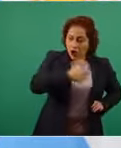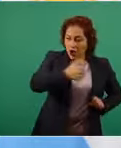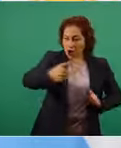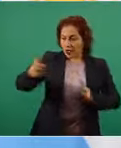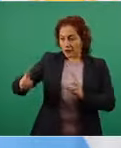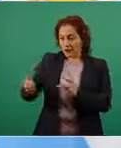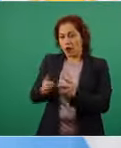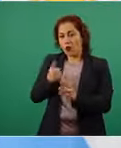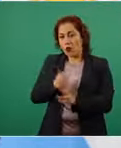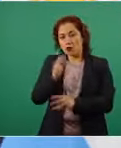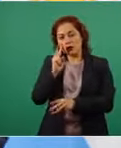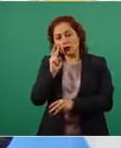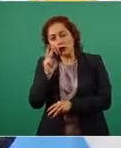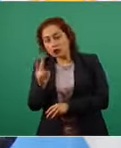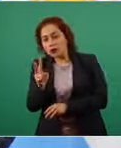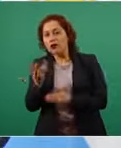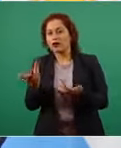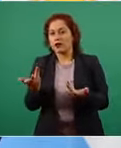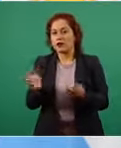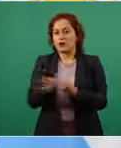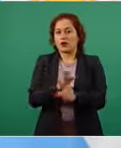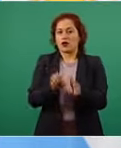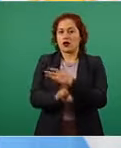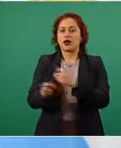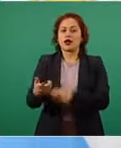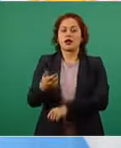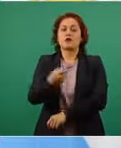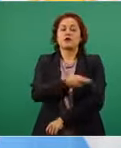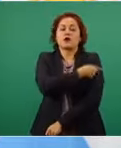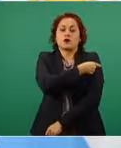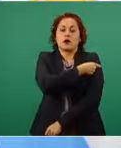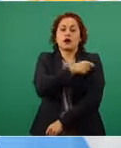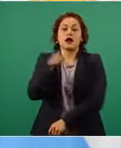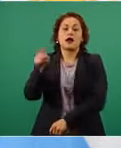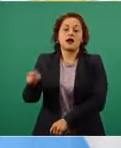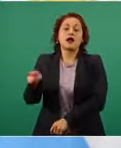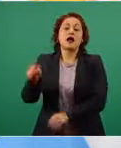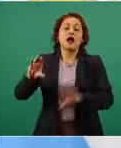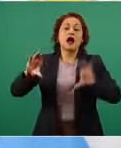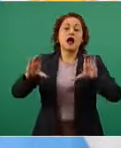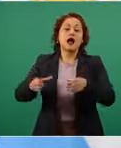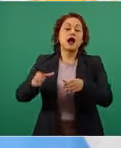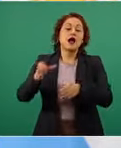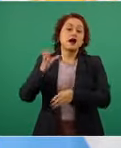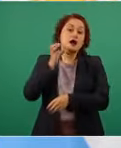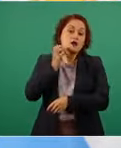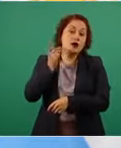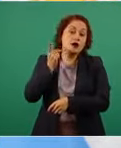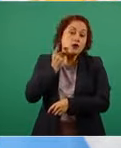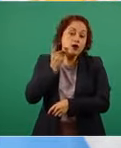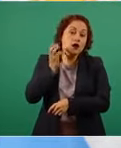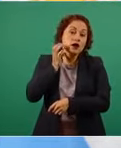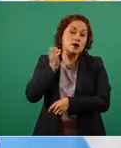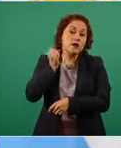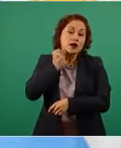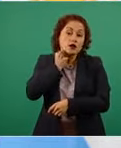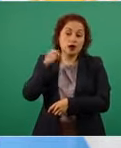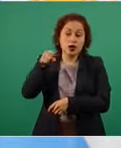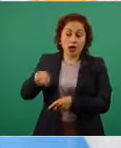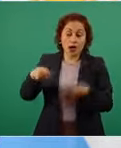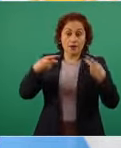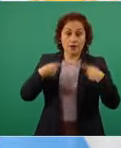vacunar al presidente de la comisión de relaciones exteriores de la cámara de diputados y del senado es algo absolutamente